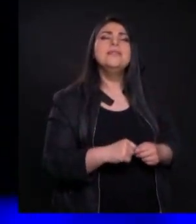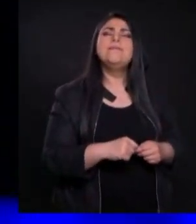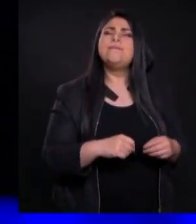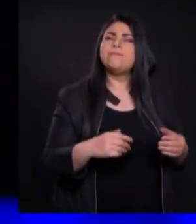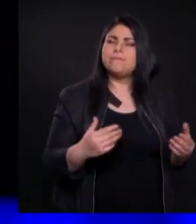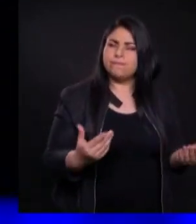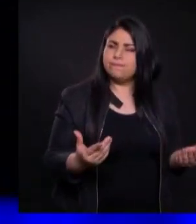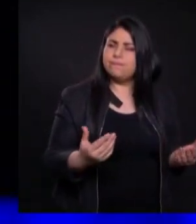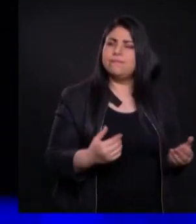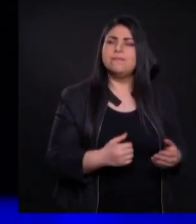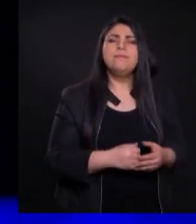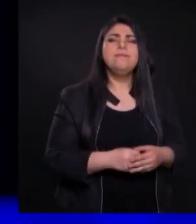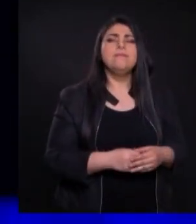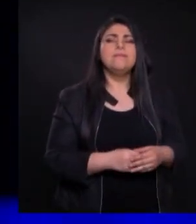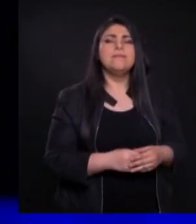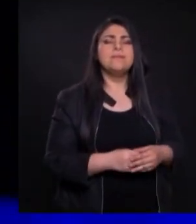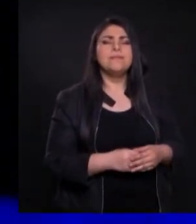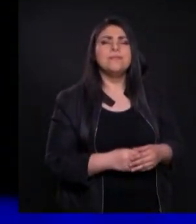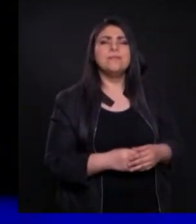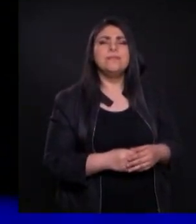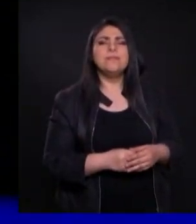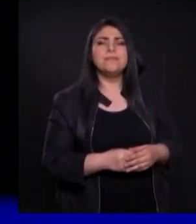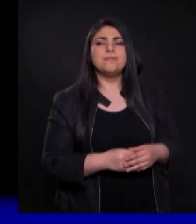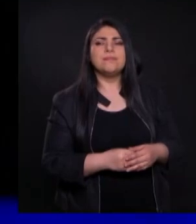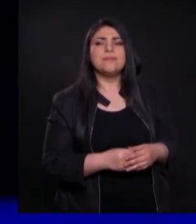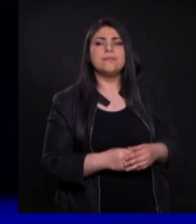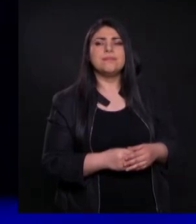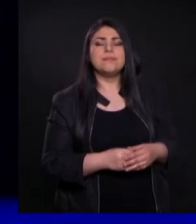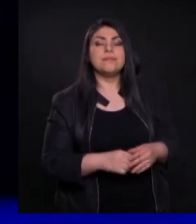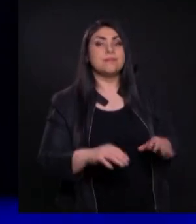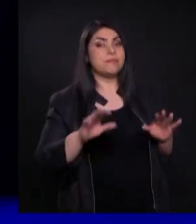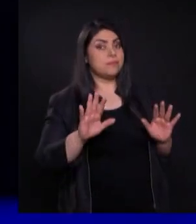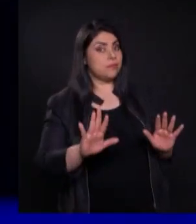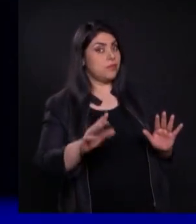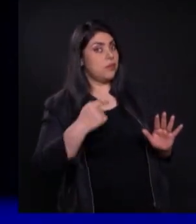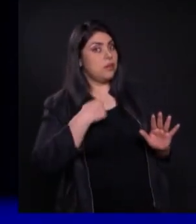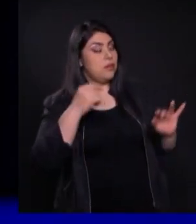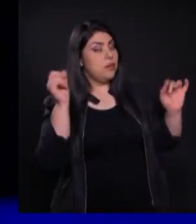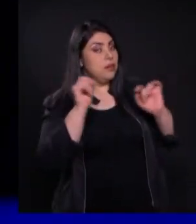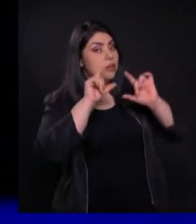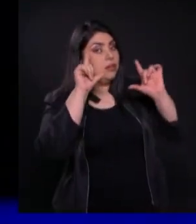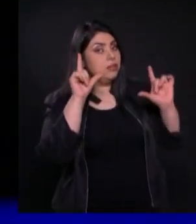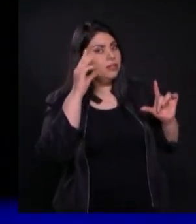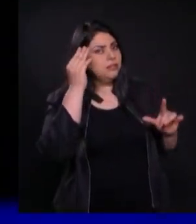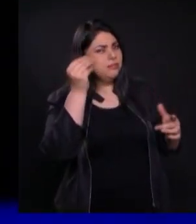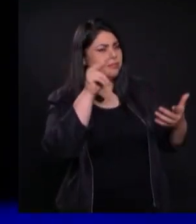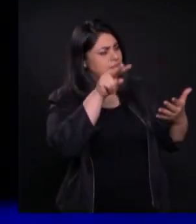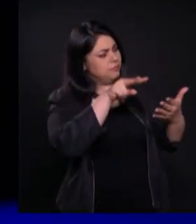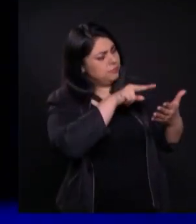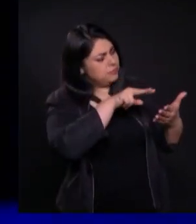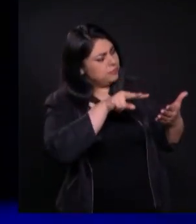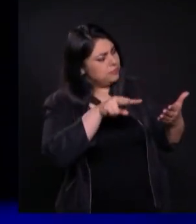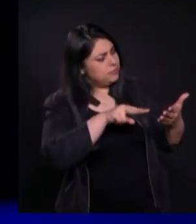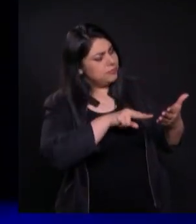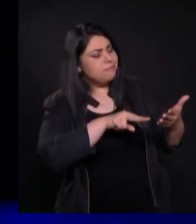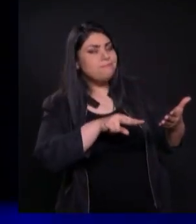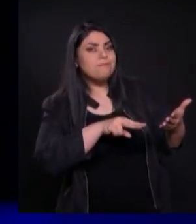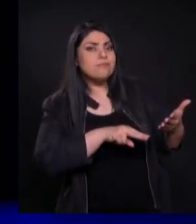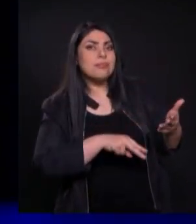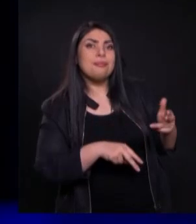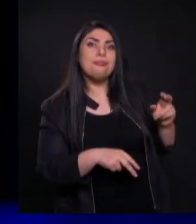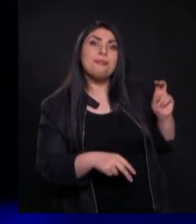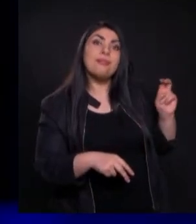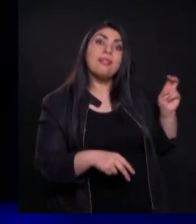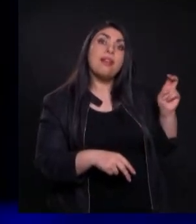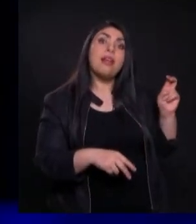Para poder vender Me llama mucho la atención Porque leyendo acerca de esto Resulta ser que ellos tienen sus